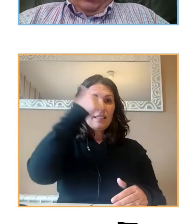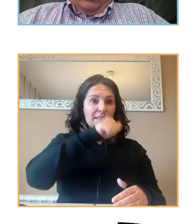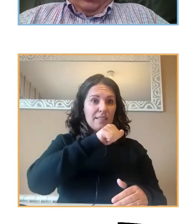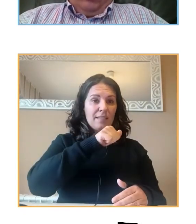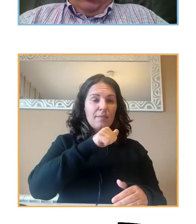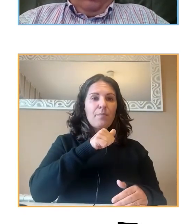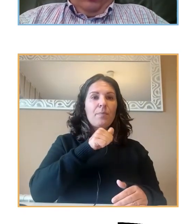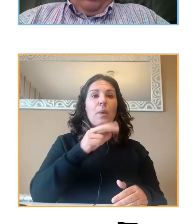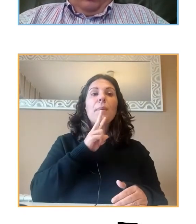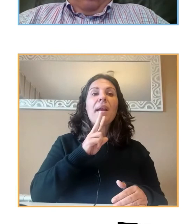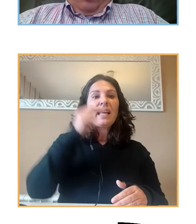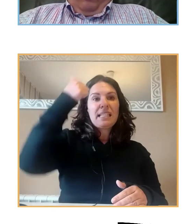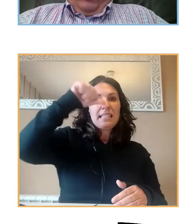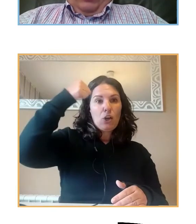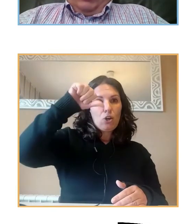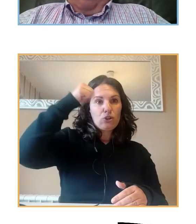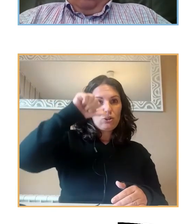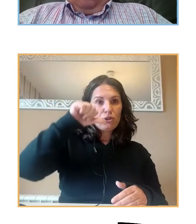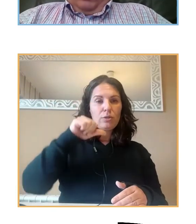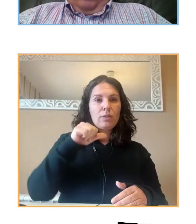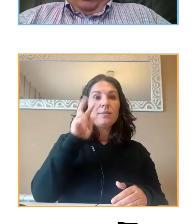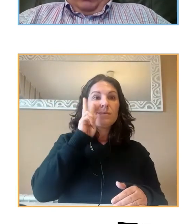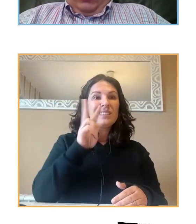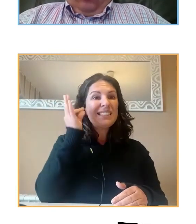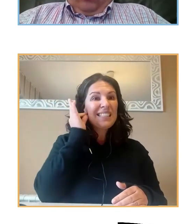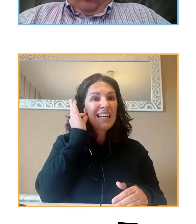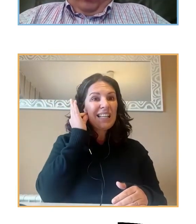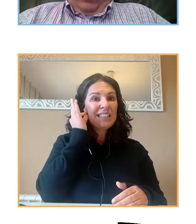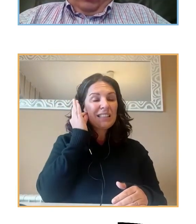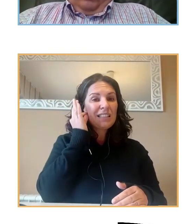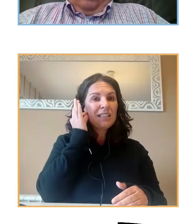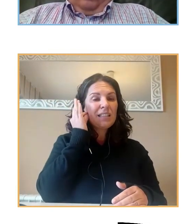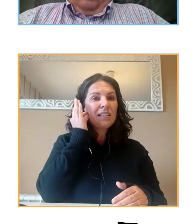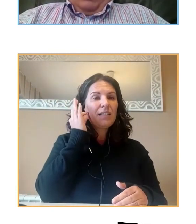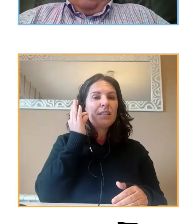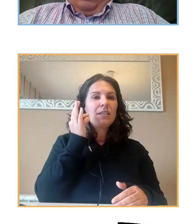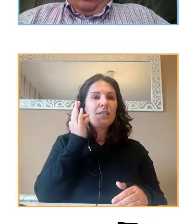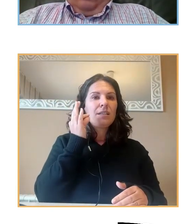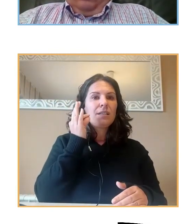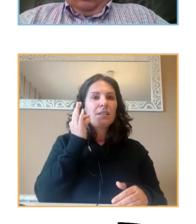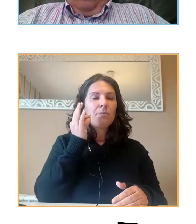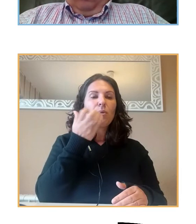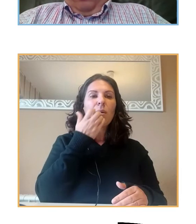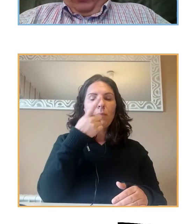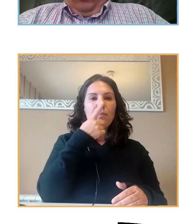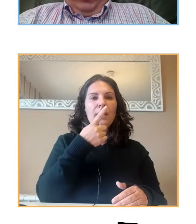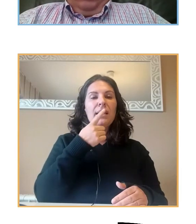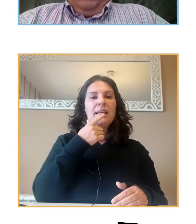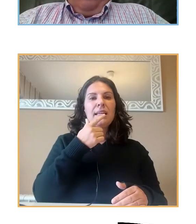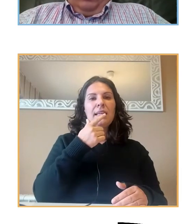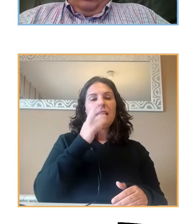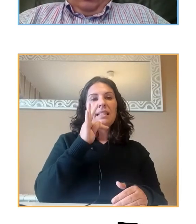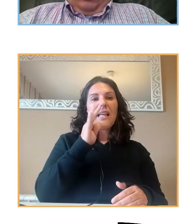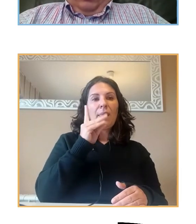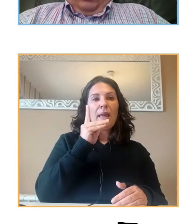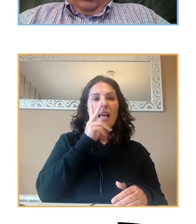los verdes serían los chicos, vemos que las chicas puntúan, excepto en hiperactividad, que puntúan peor los chicos,